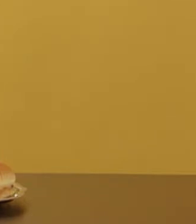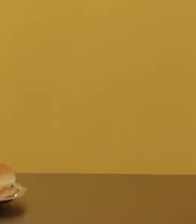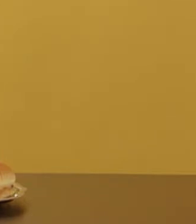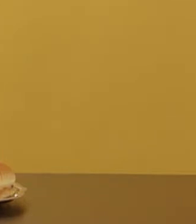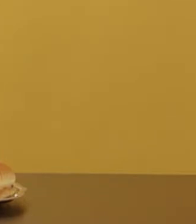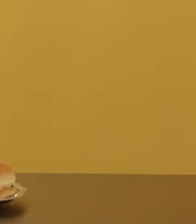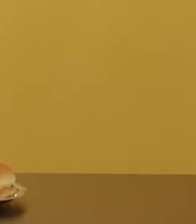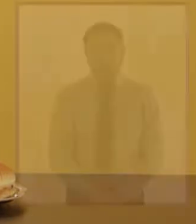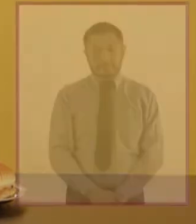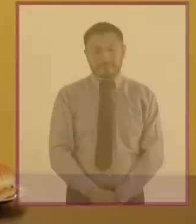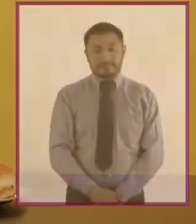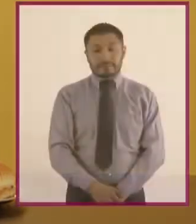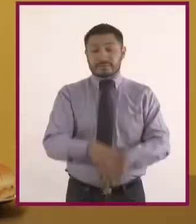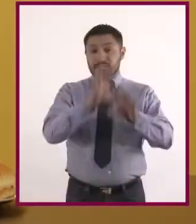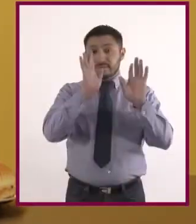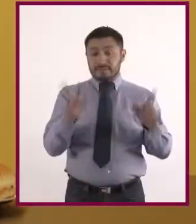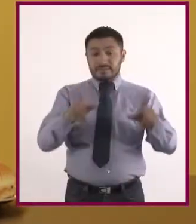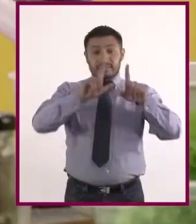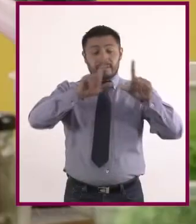Y ya que van saliendo,